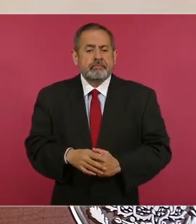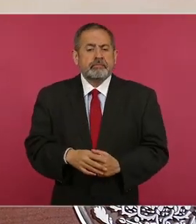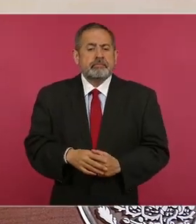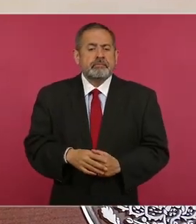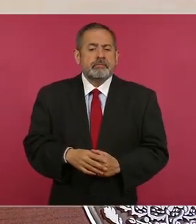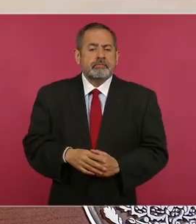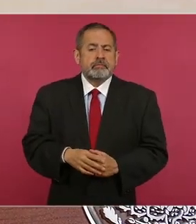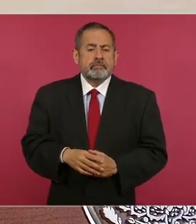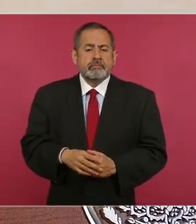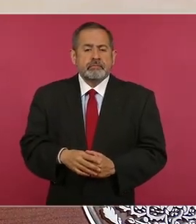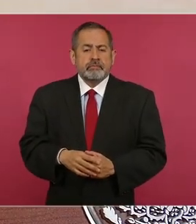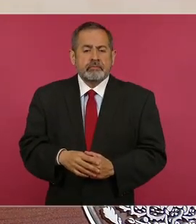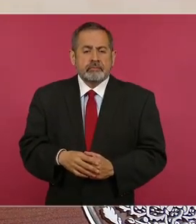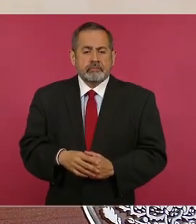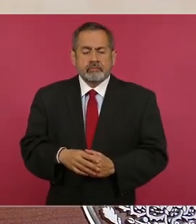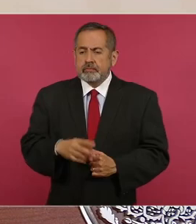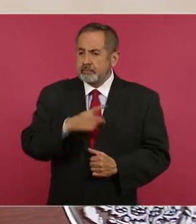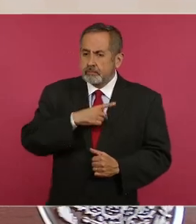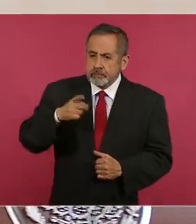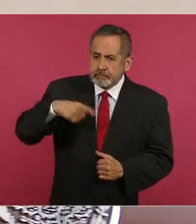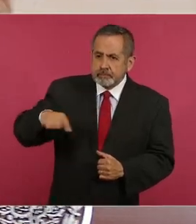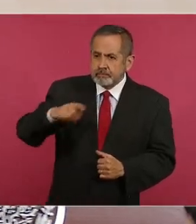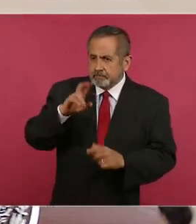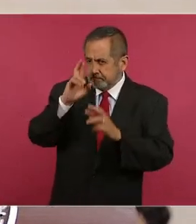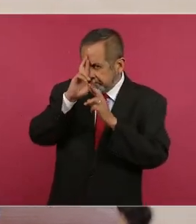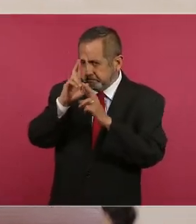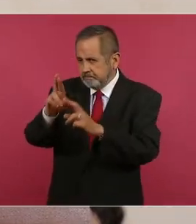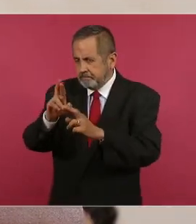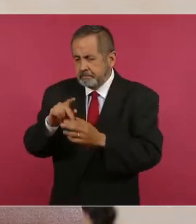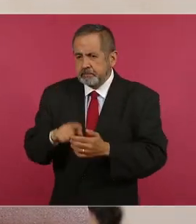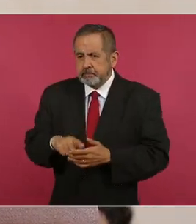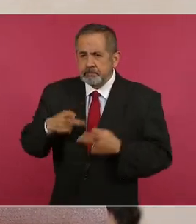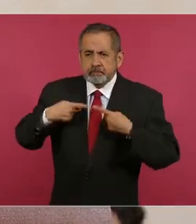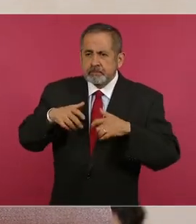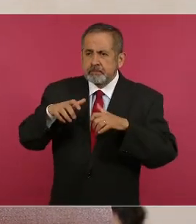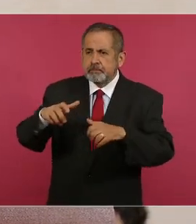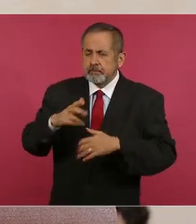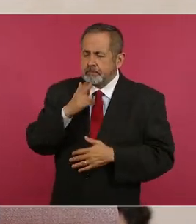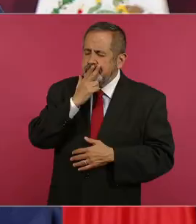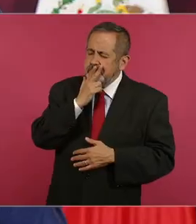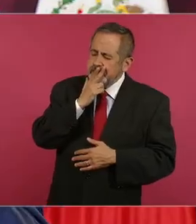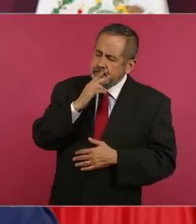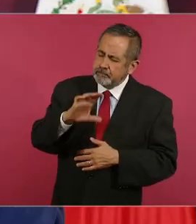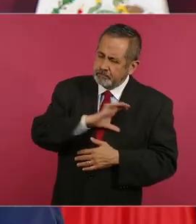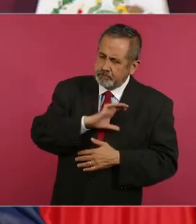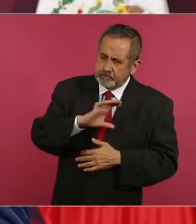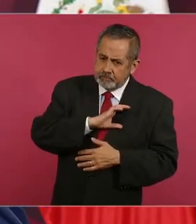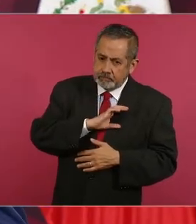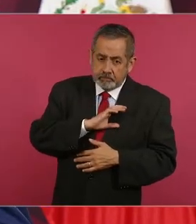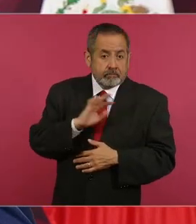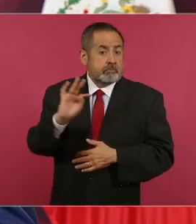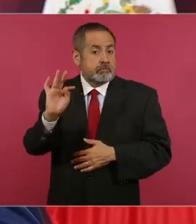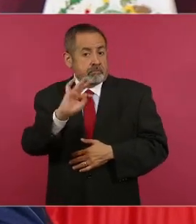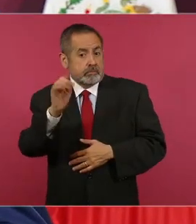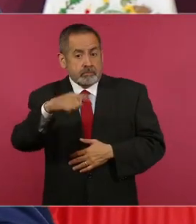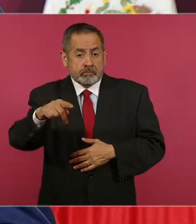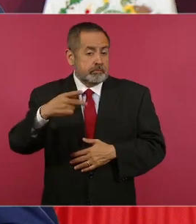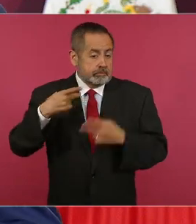no sólo a tenerle respeto al pueblo, sino a querer al pueblo. Y cuando esto se logra,